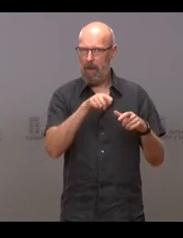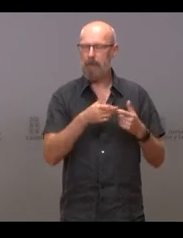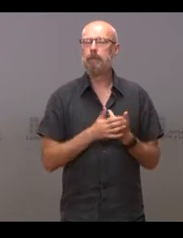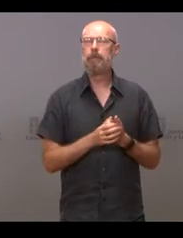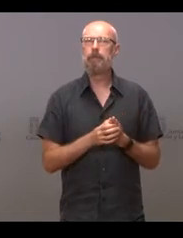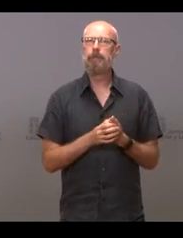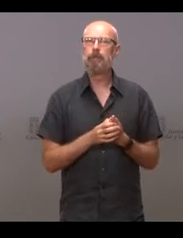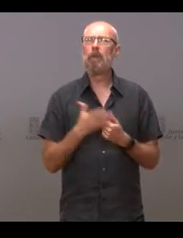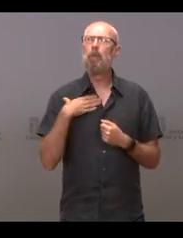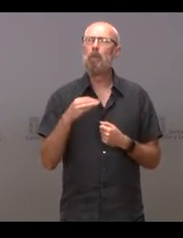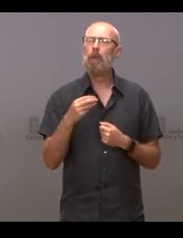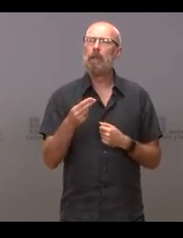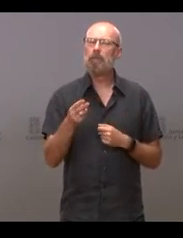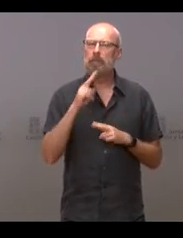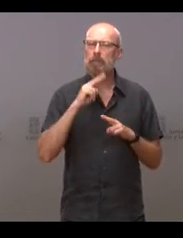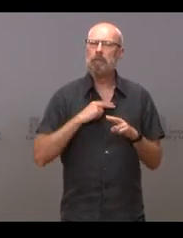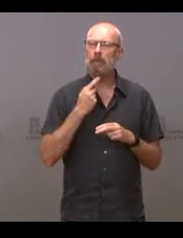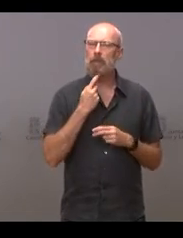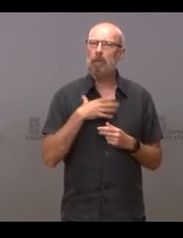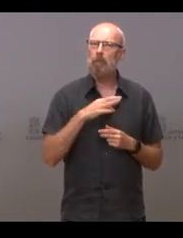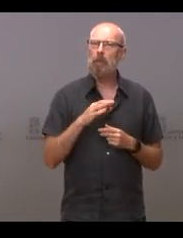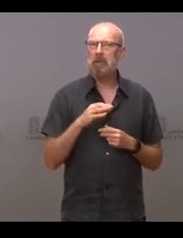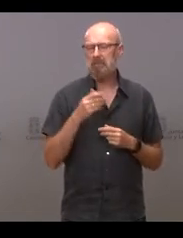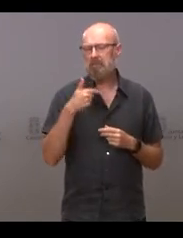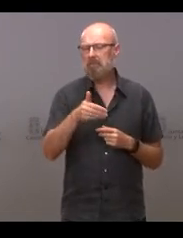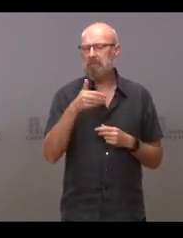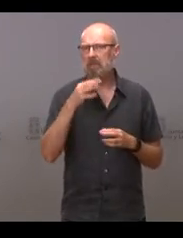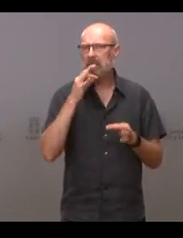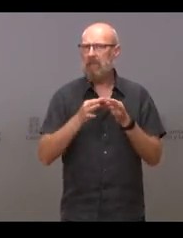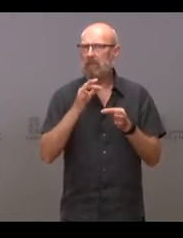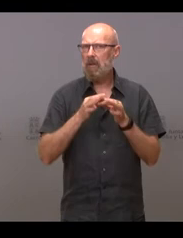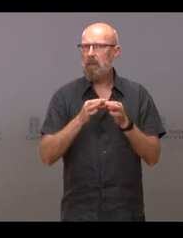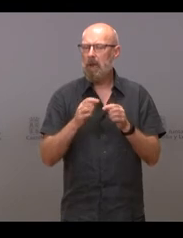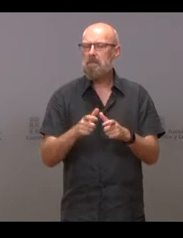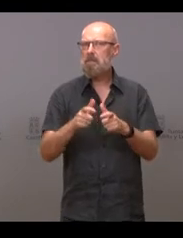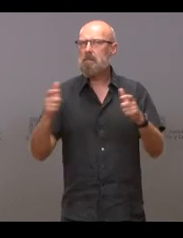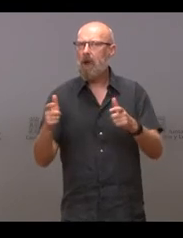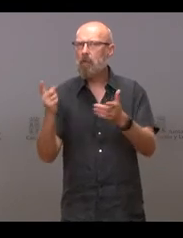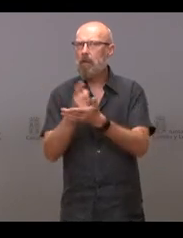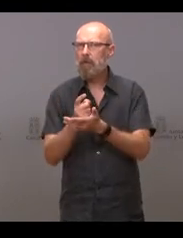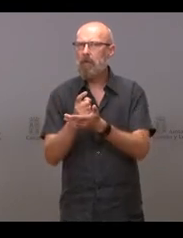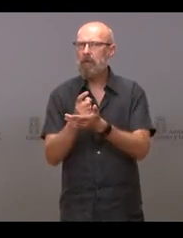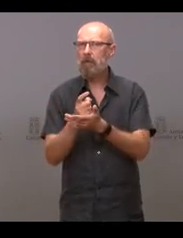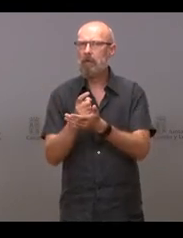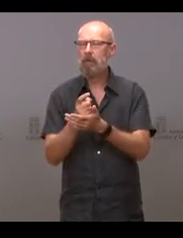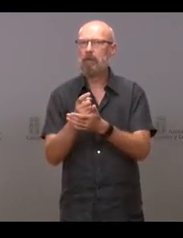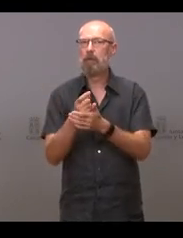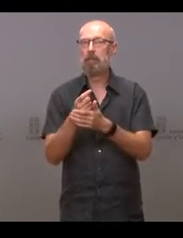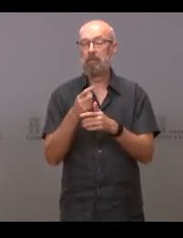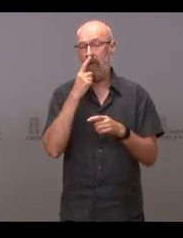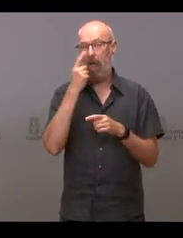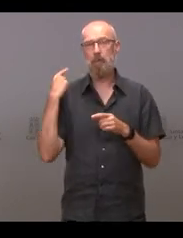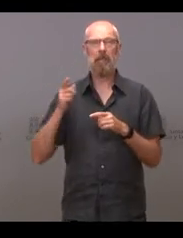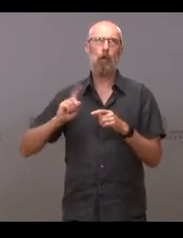si me puede decir, si temen que en septiembre se pueda producir un rebrote, no de la misma intensidad que el año pasado,